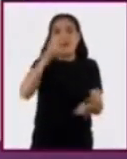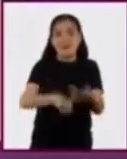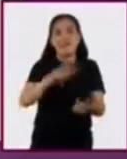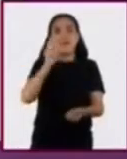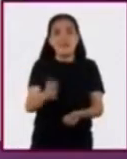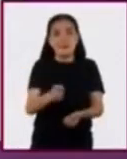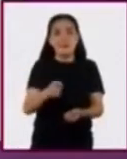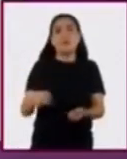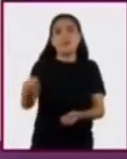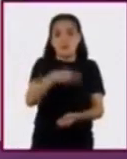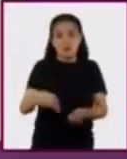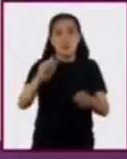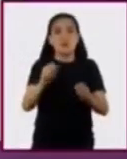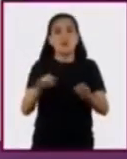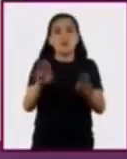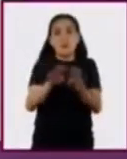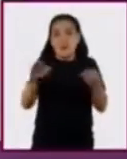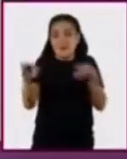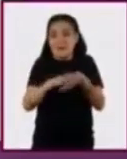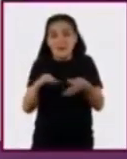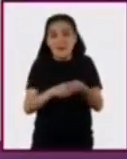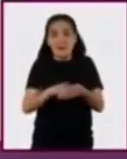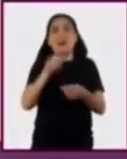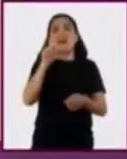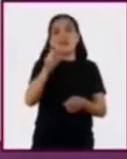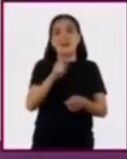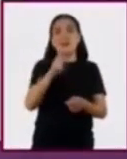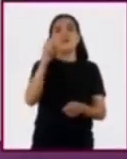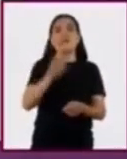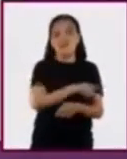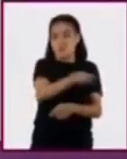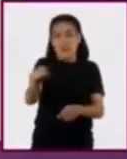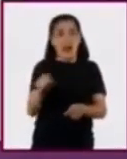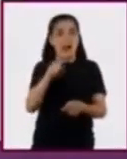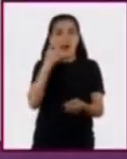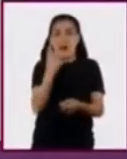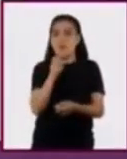se sitúa en las orillas y es regada mediante los canales.